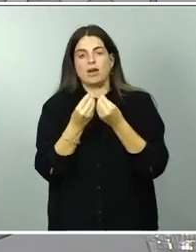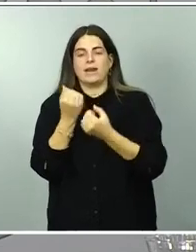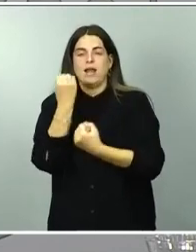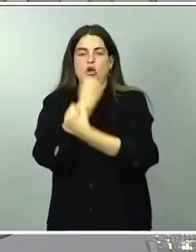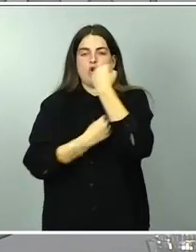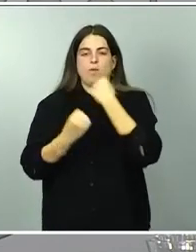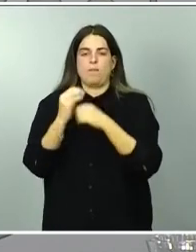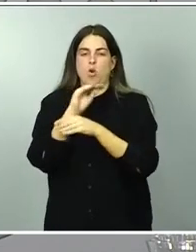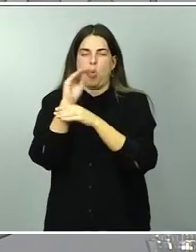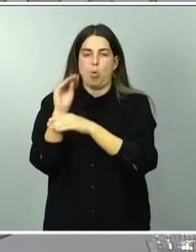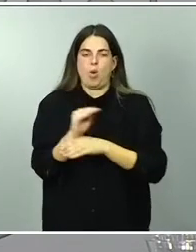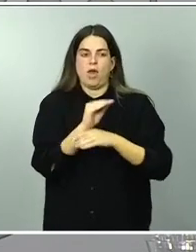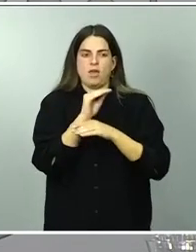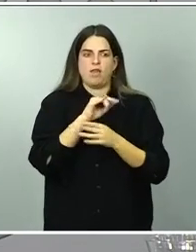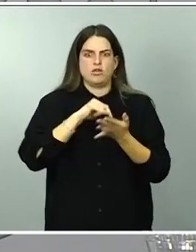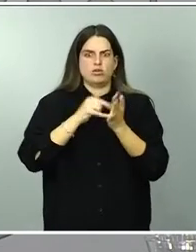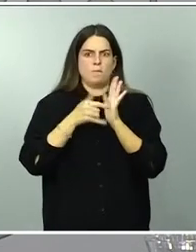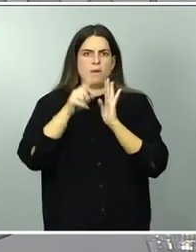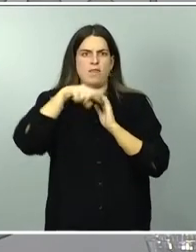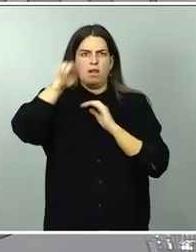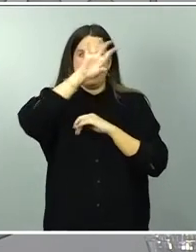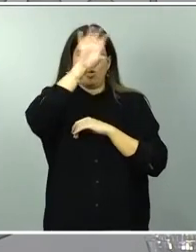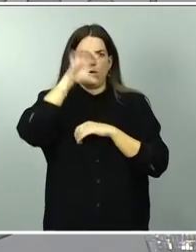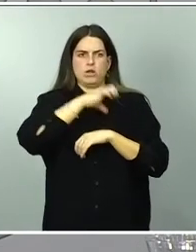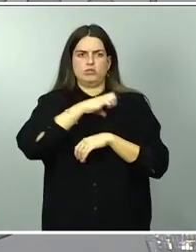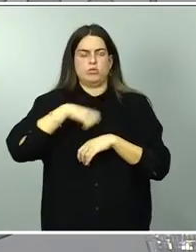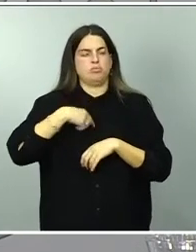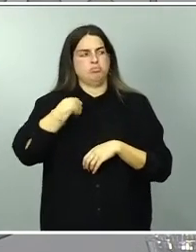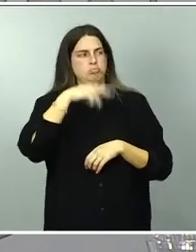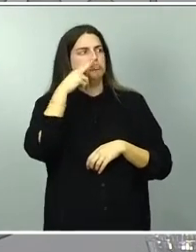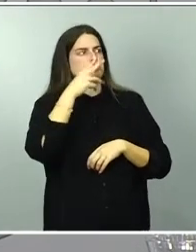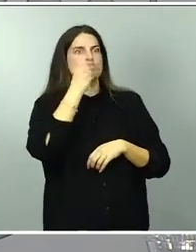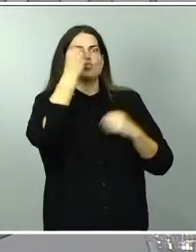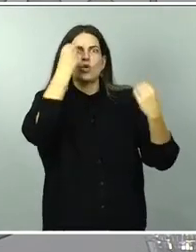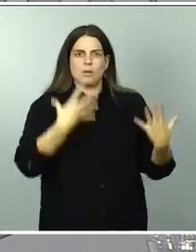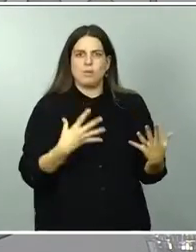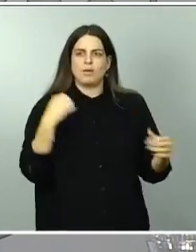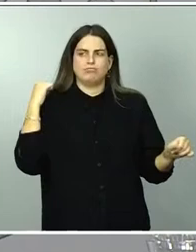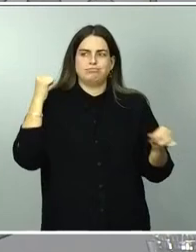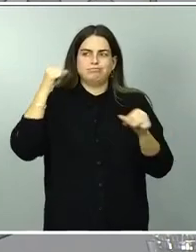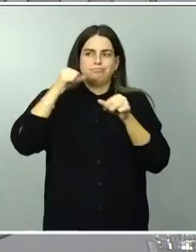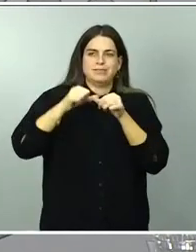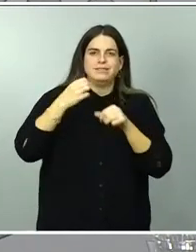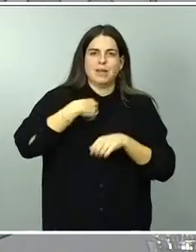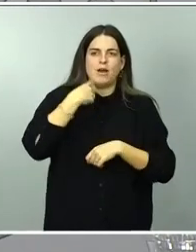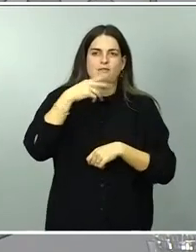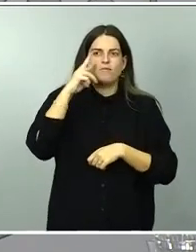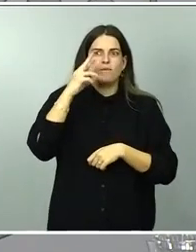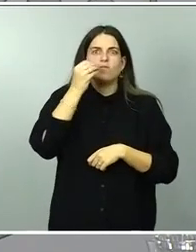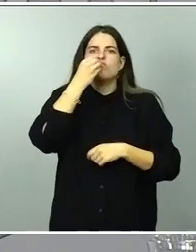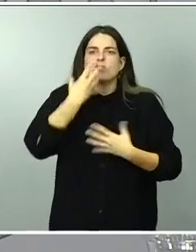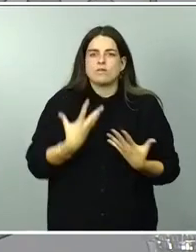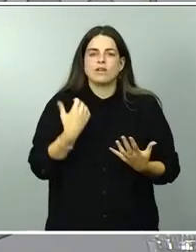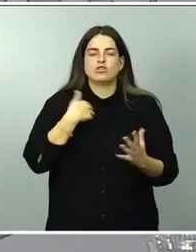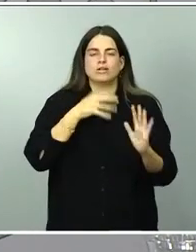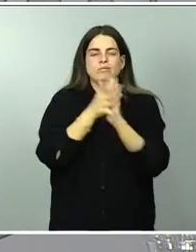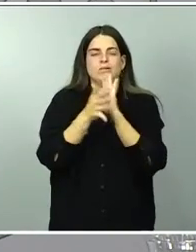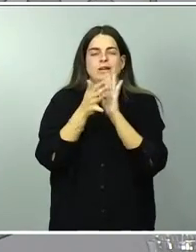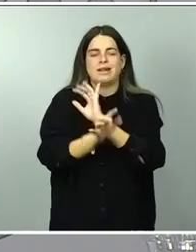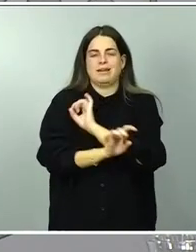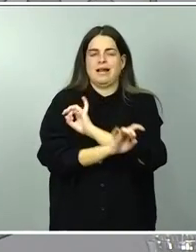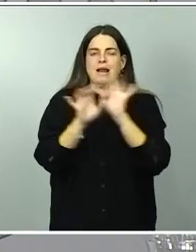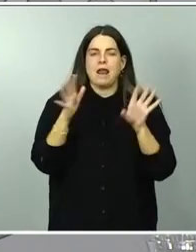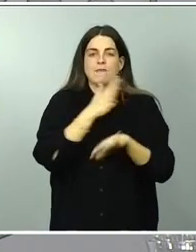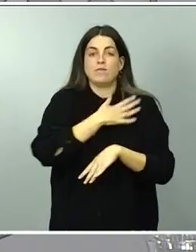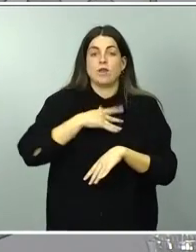ha sido muy bien acogido por las comunidades autónomas en estas primeras ediciones y que implica también, y quiero mencionarlo expresamente, porque al final